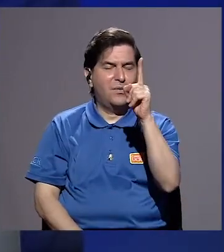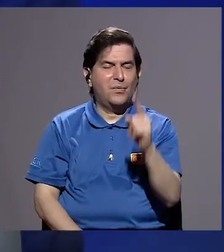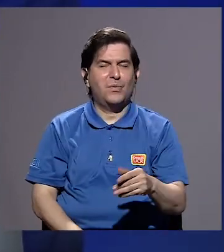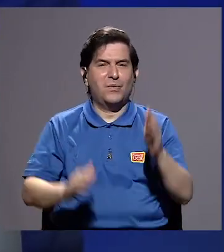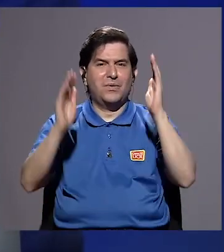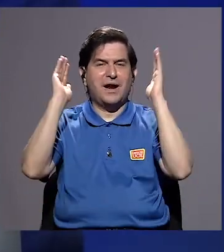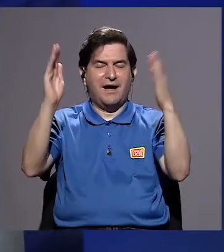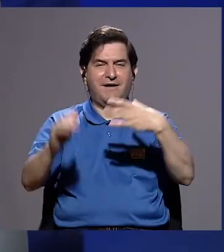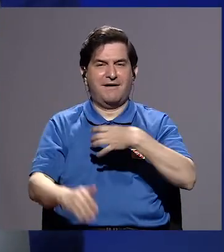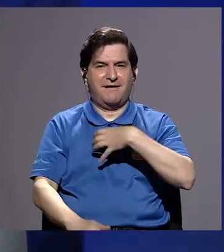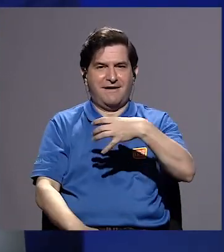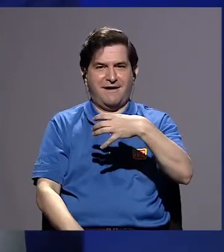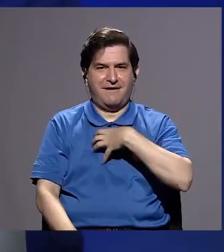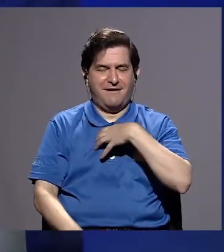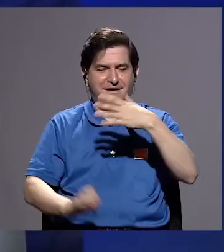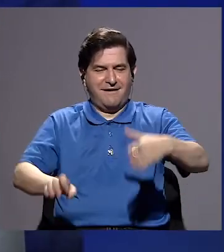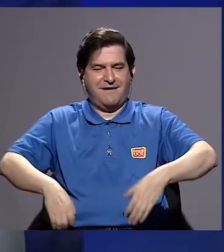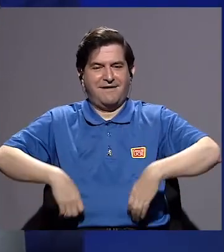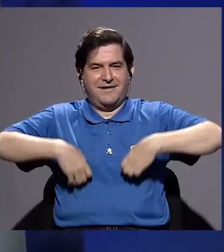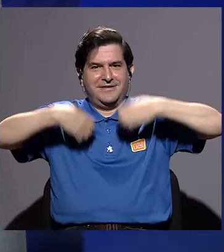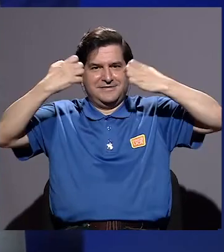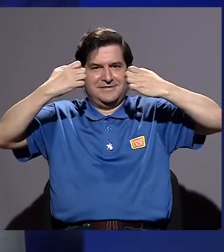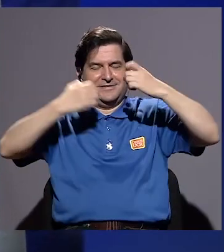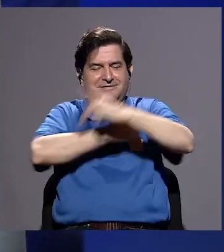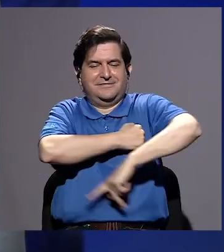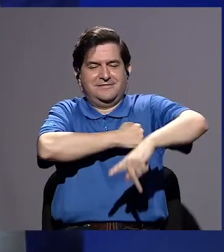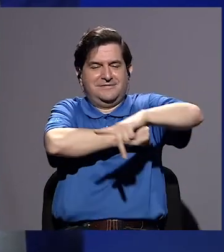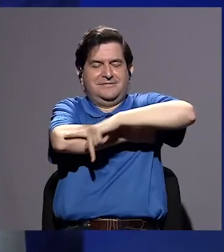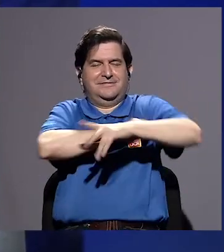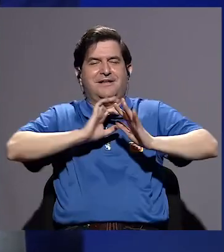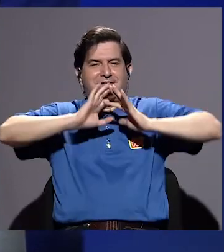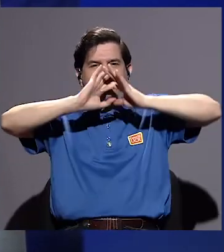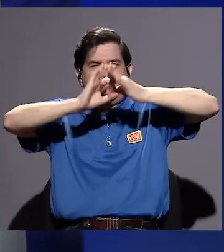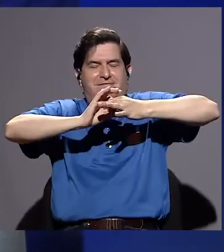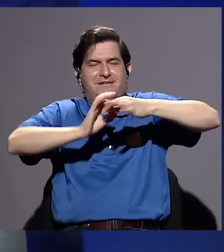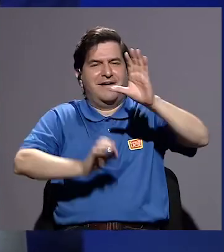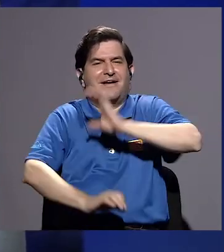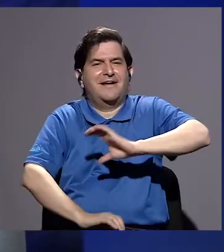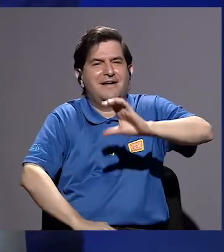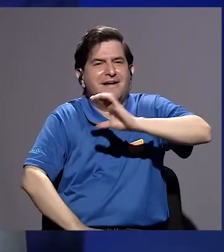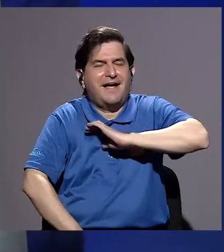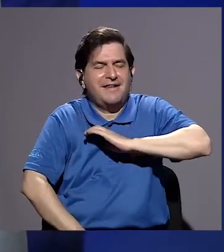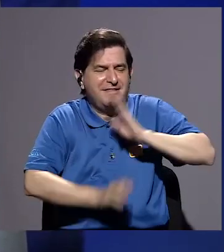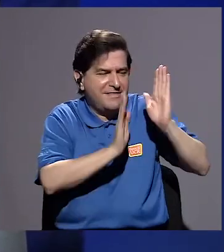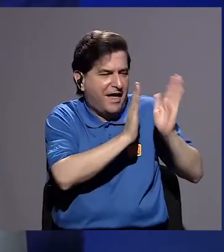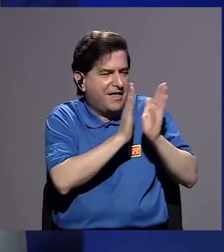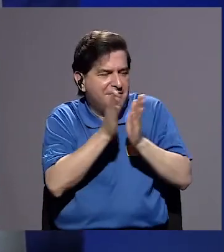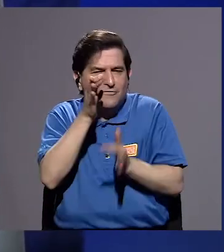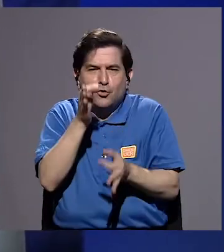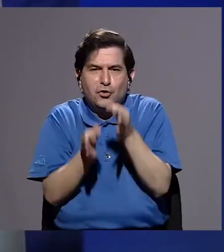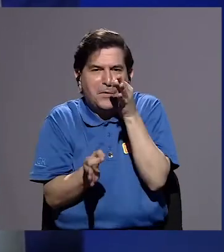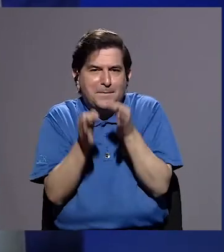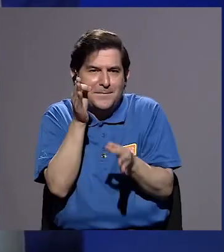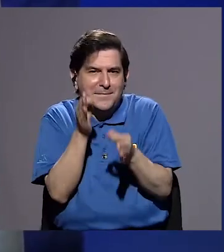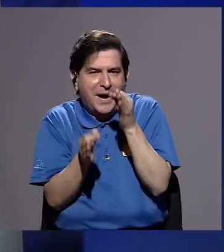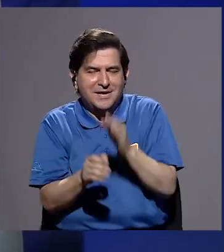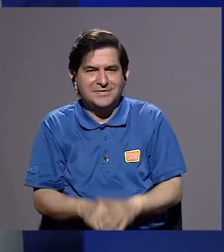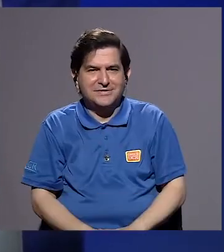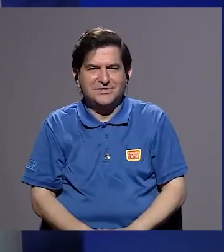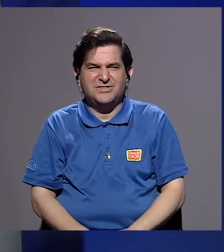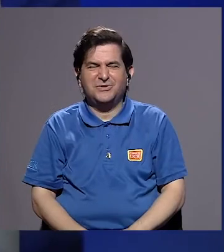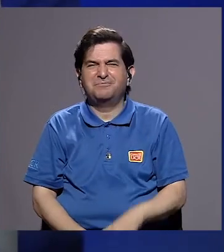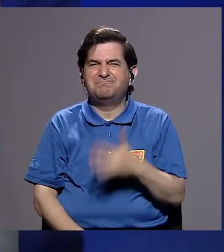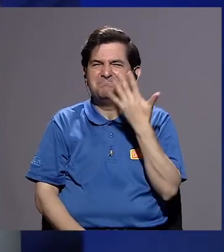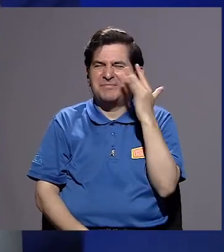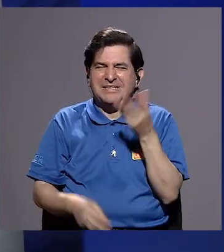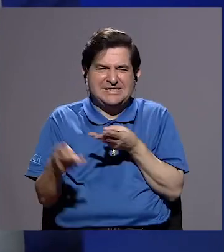las grandes quejas que existe en el país tiene que ver con la calidad de la formación jurídica, una